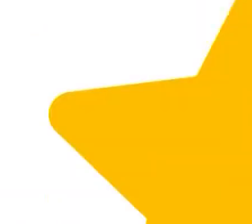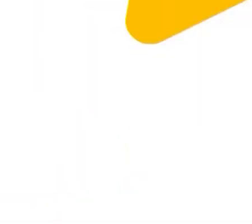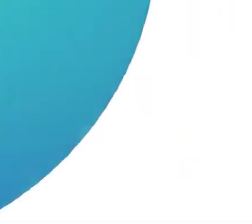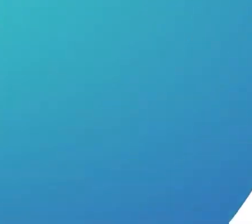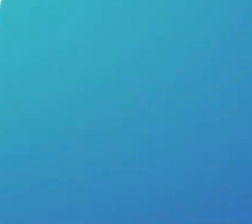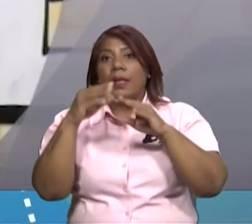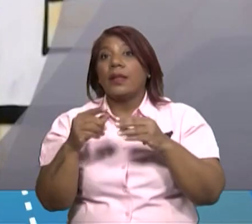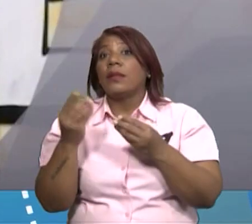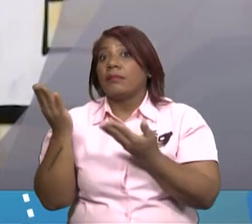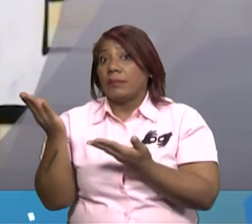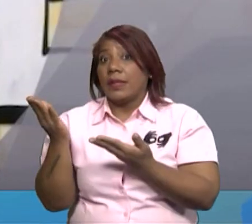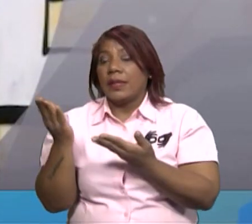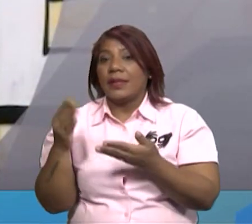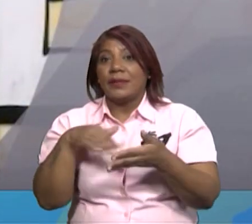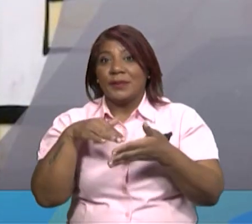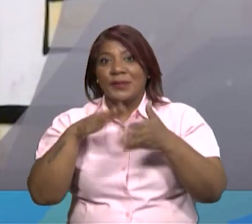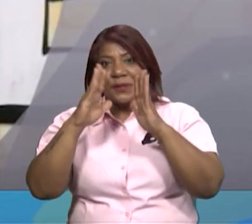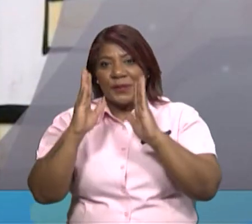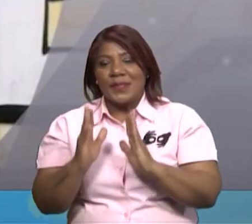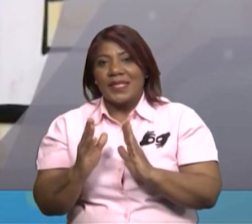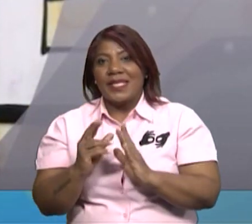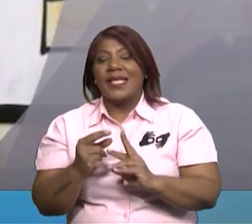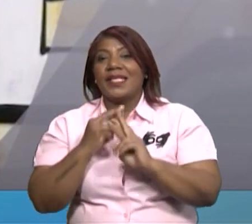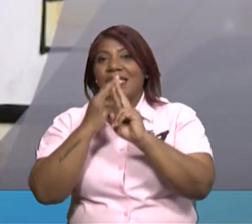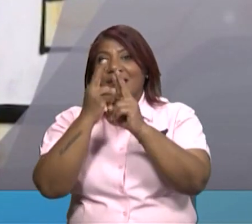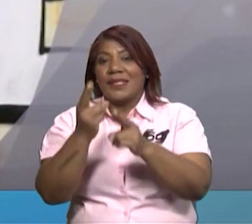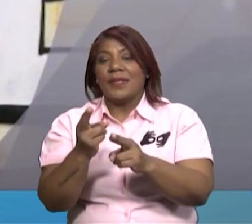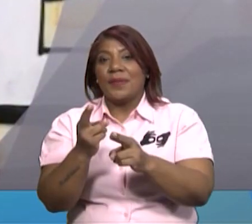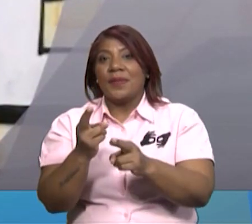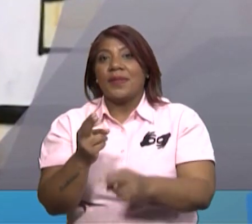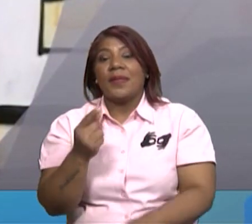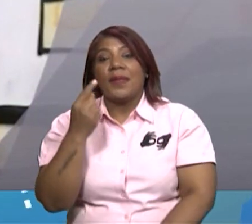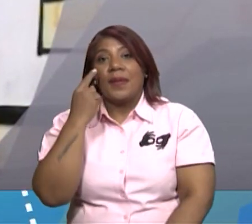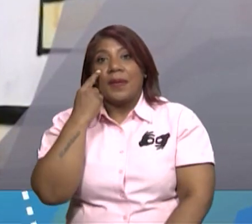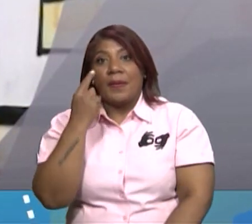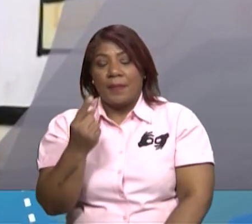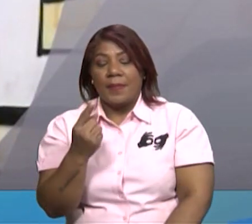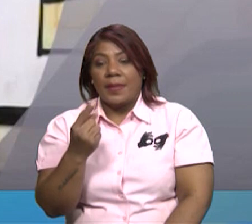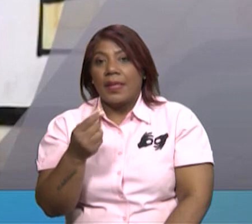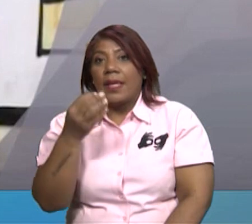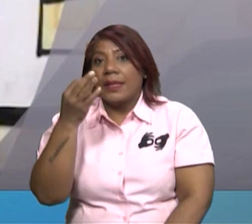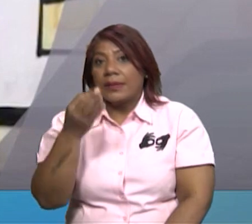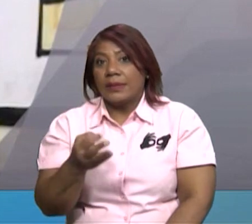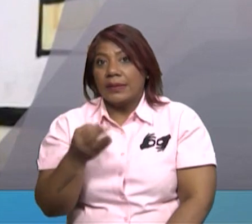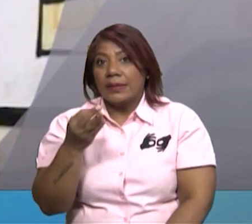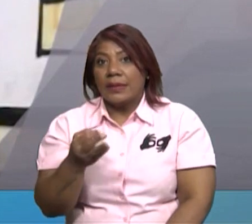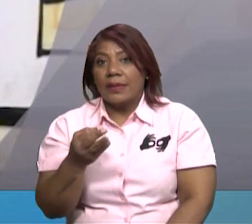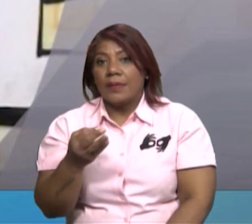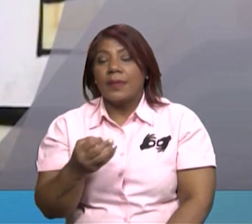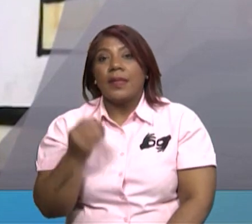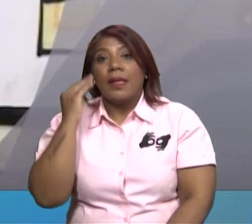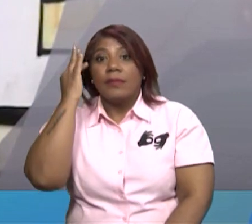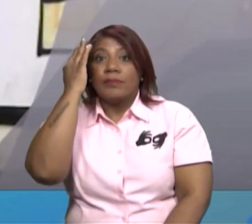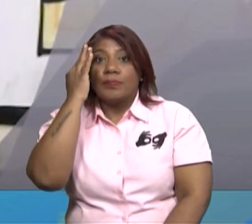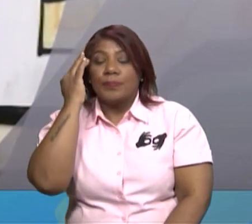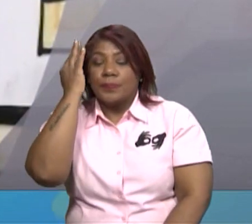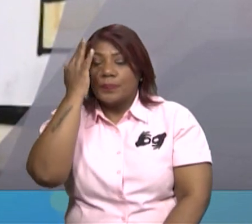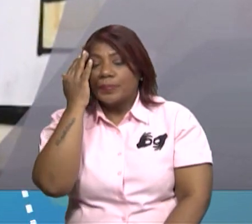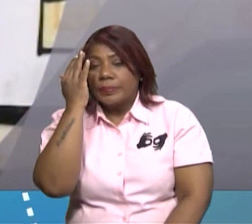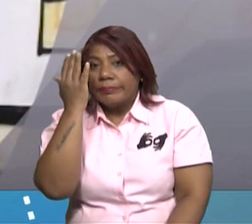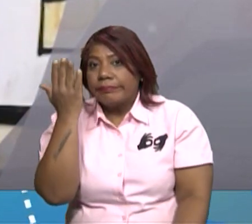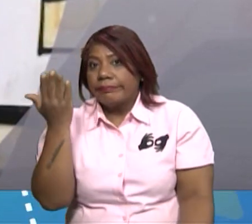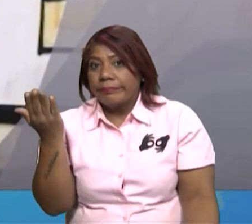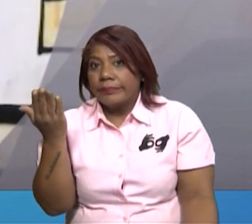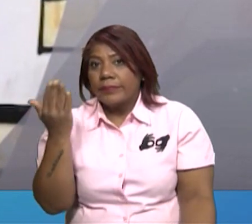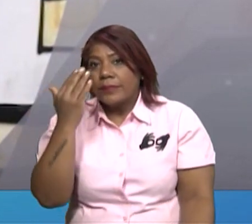Maestro Cristian de Gran. Hacernos esta pregunta es algo que realmente deberíamos preguntarnos, ya que si llegamos